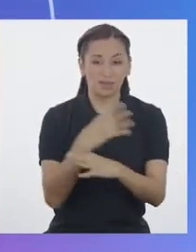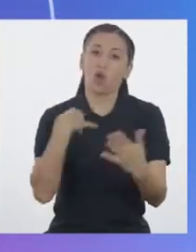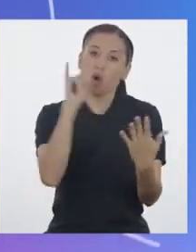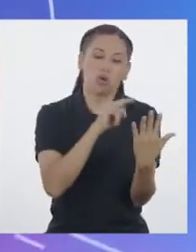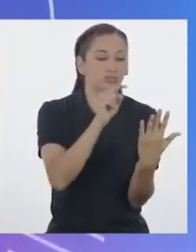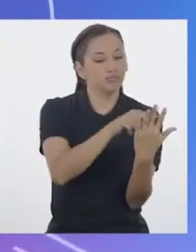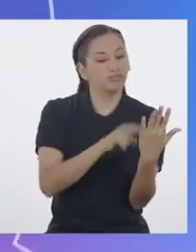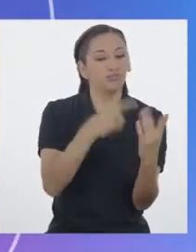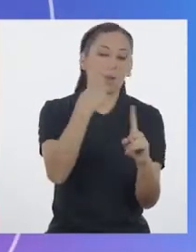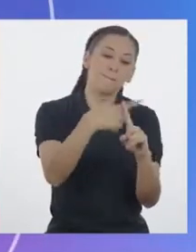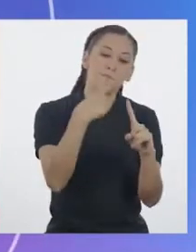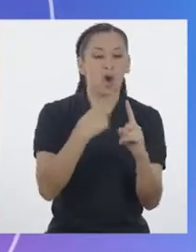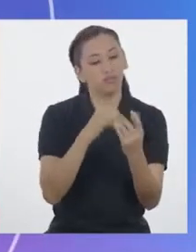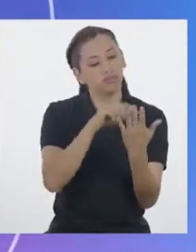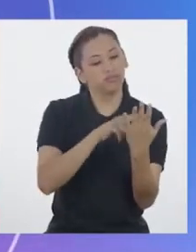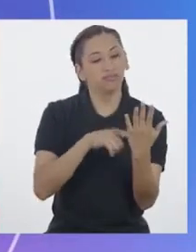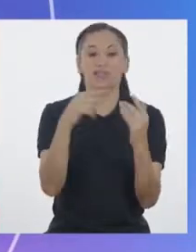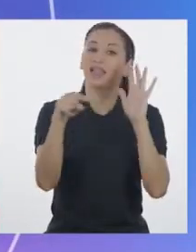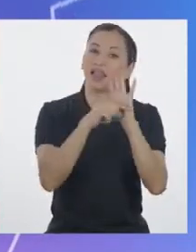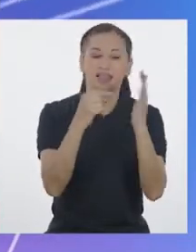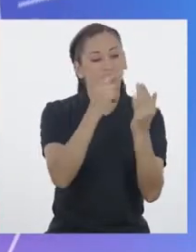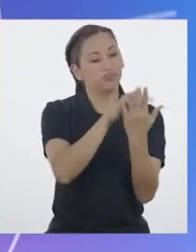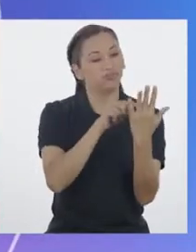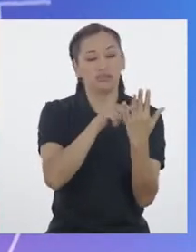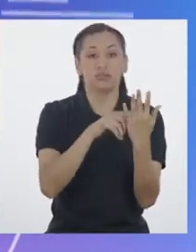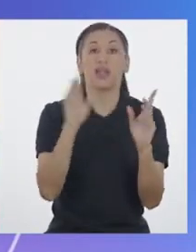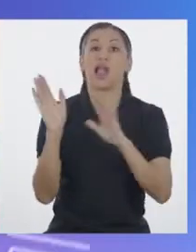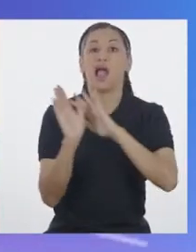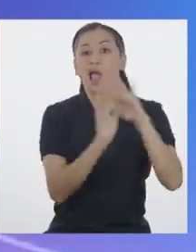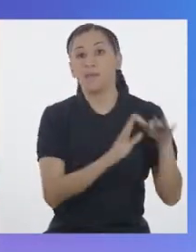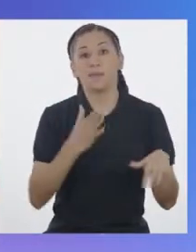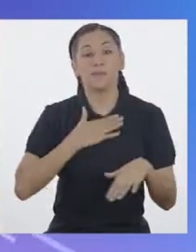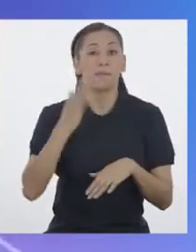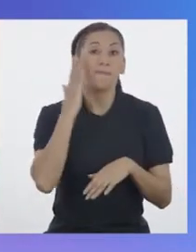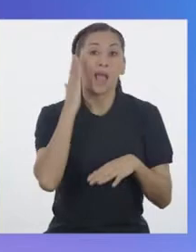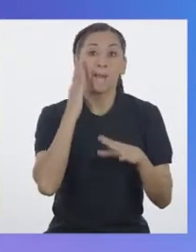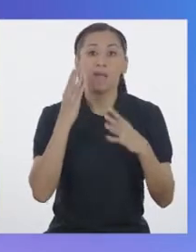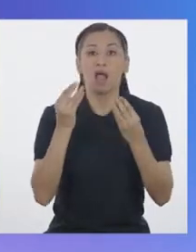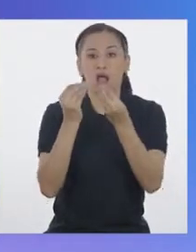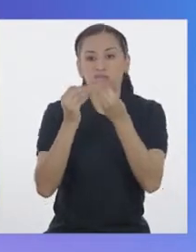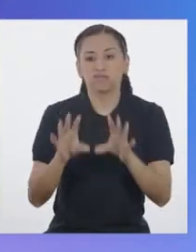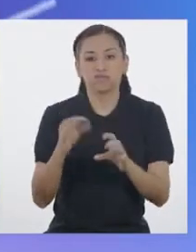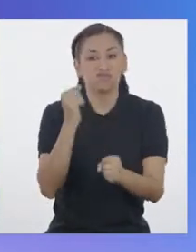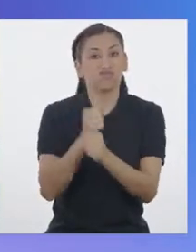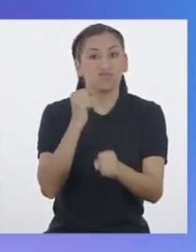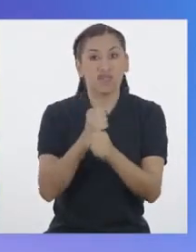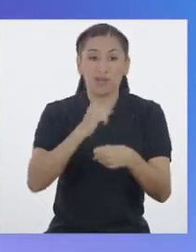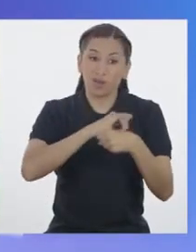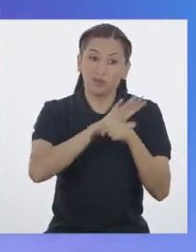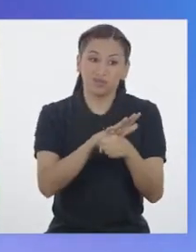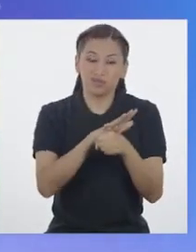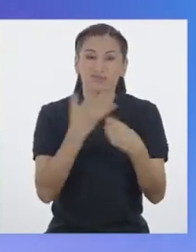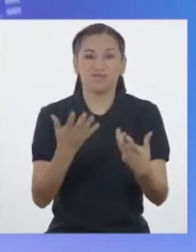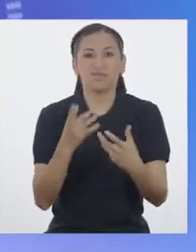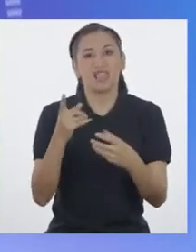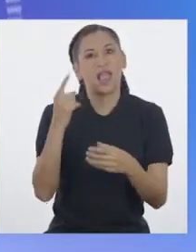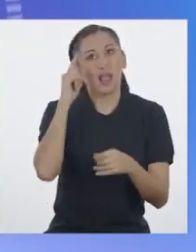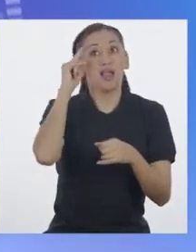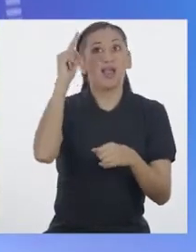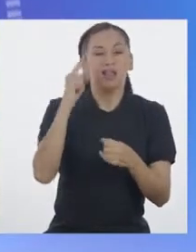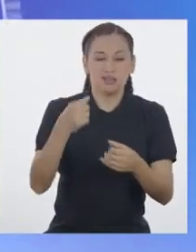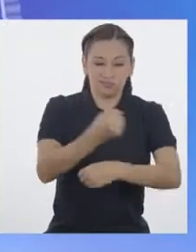Además, desde que comenzó la pandemia, mi mamá se quedó sin trabajo y se dedicó a hacer